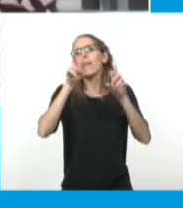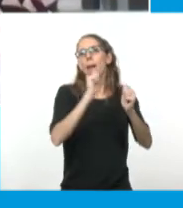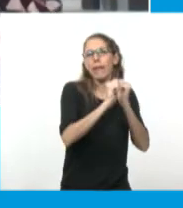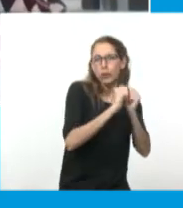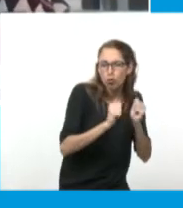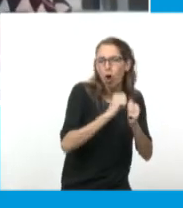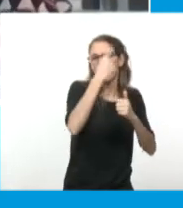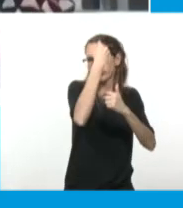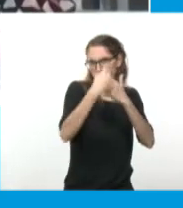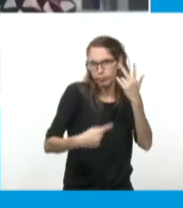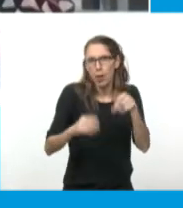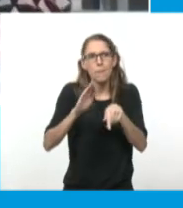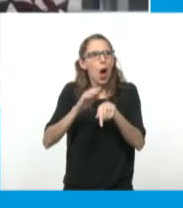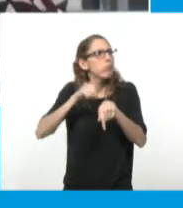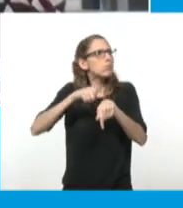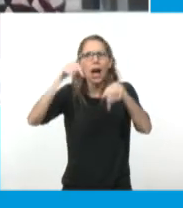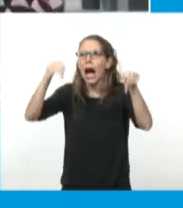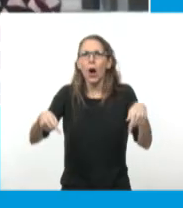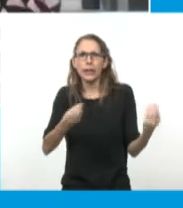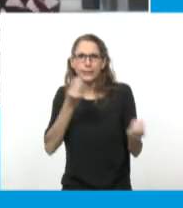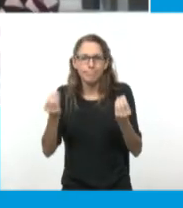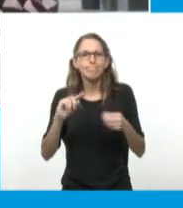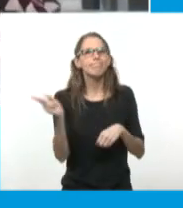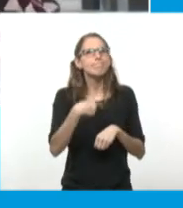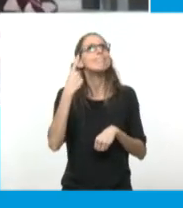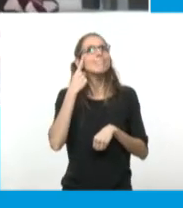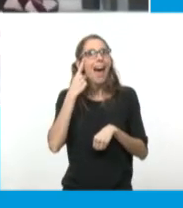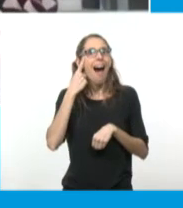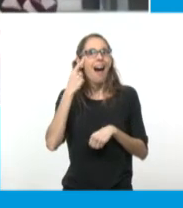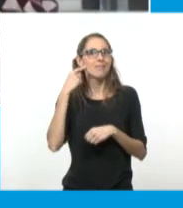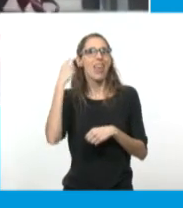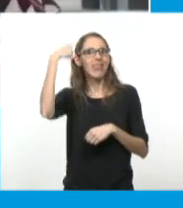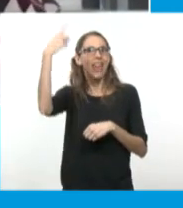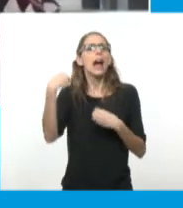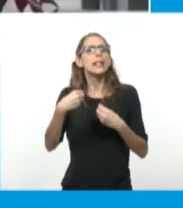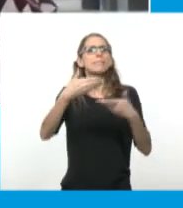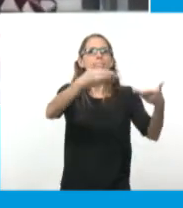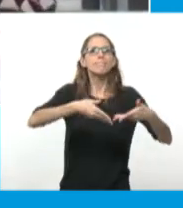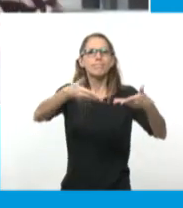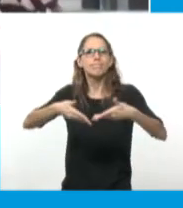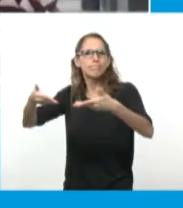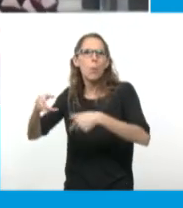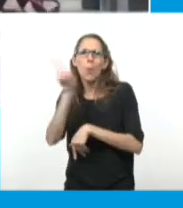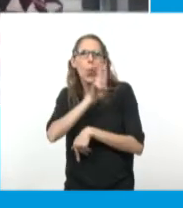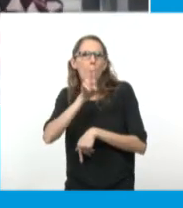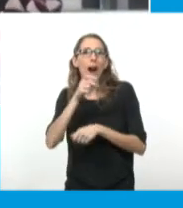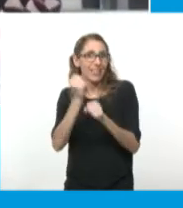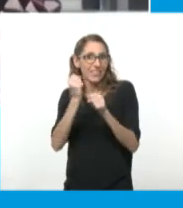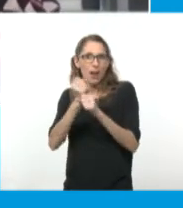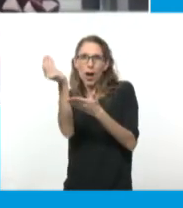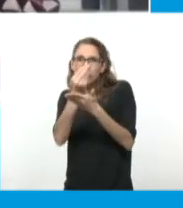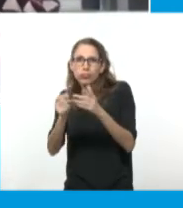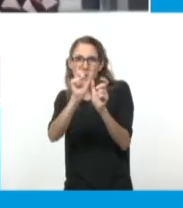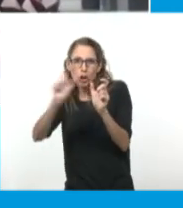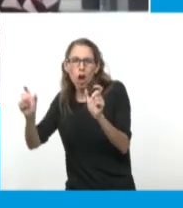dijimos, bueno, vamos a invitar a todo el mundo, todas las mujeres historietistas que quieran participar, y les dimos un tema,